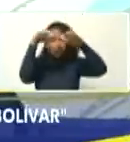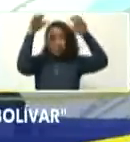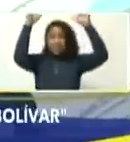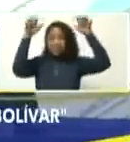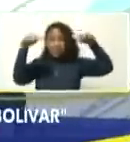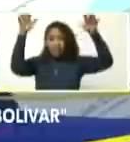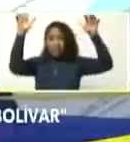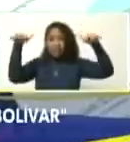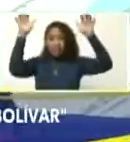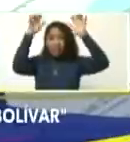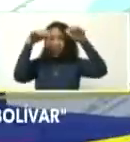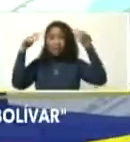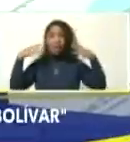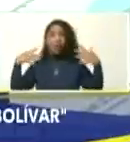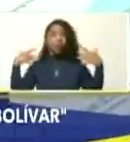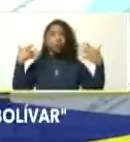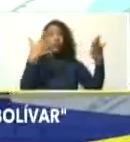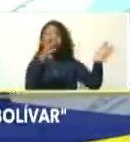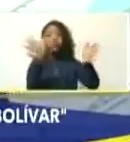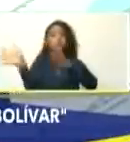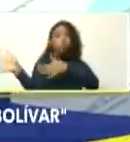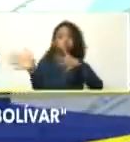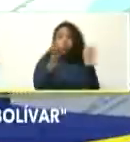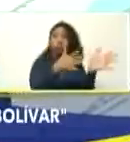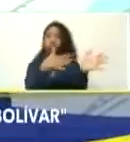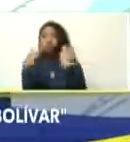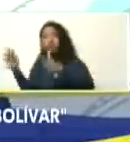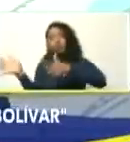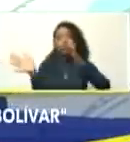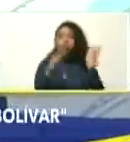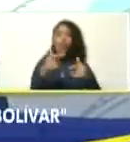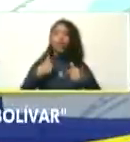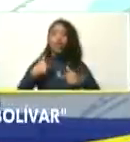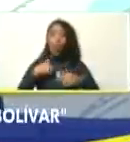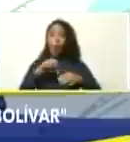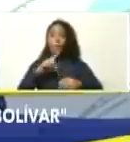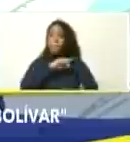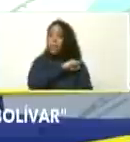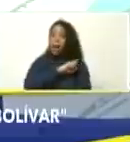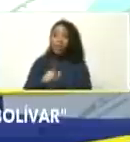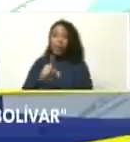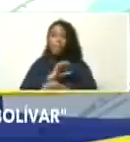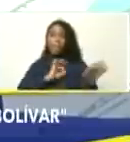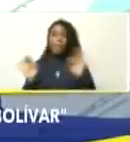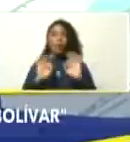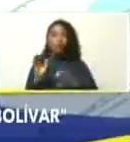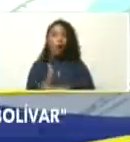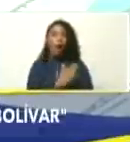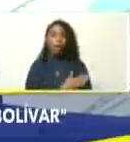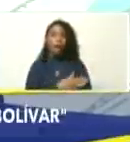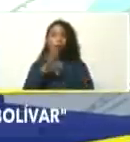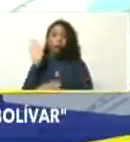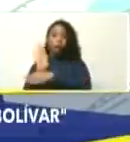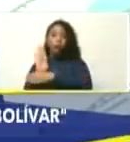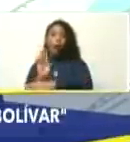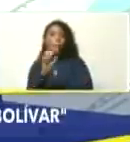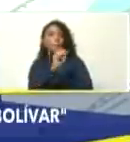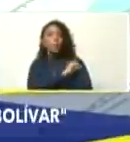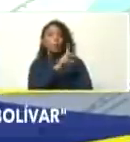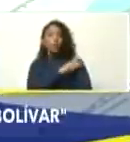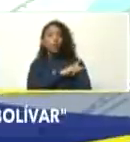y viento. Y he mandado a preparar y a alertar a Protección Civil,